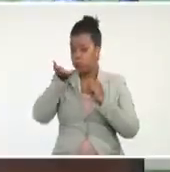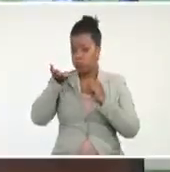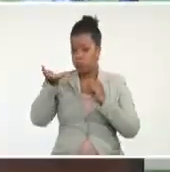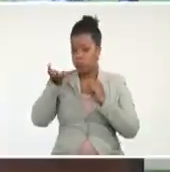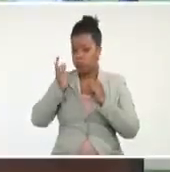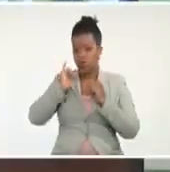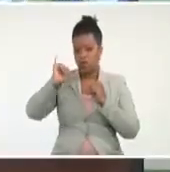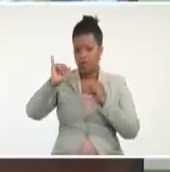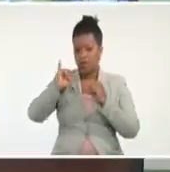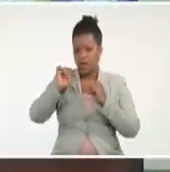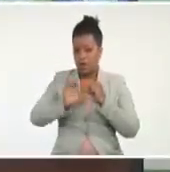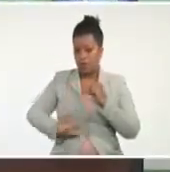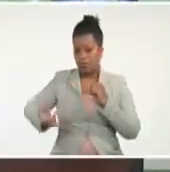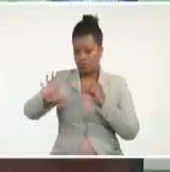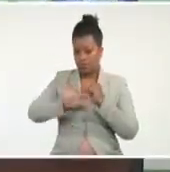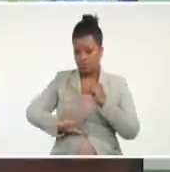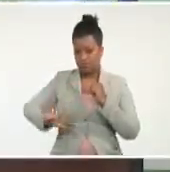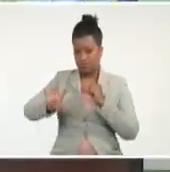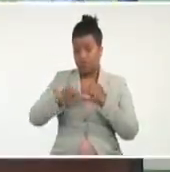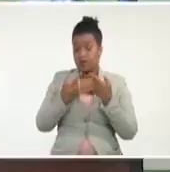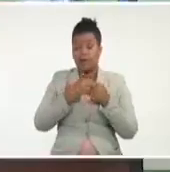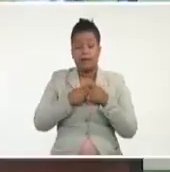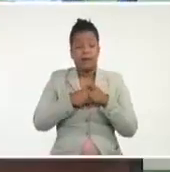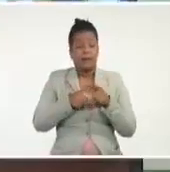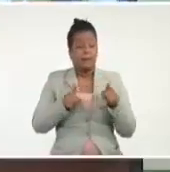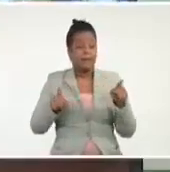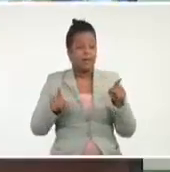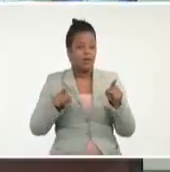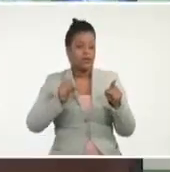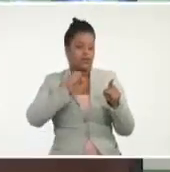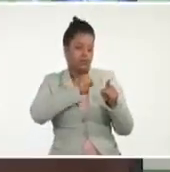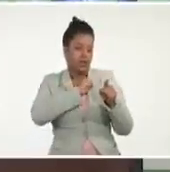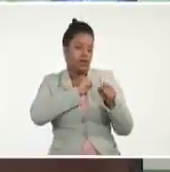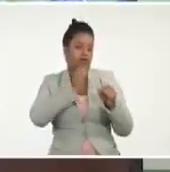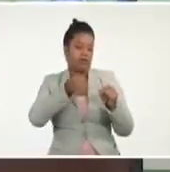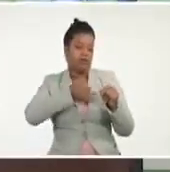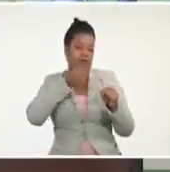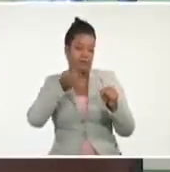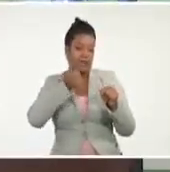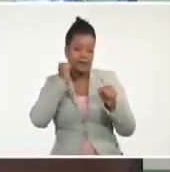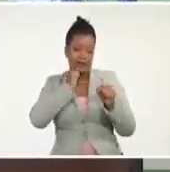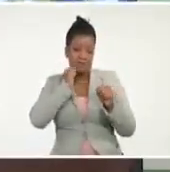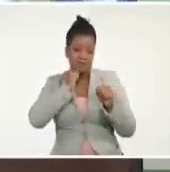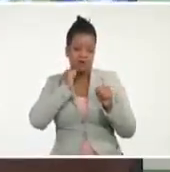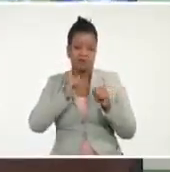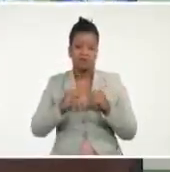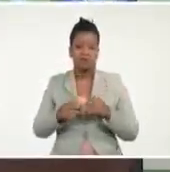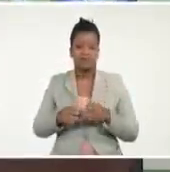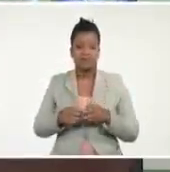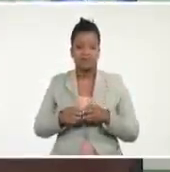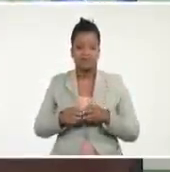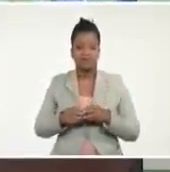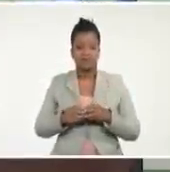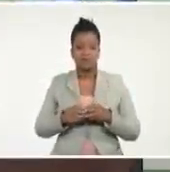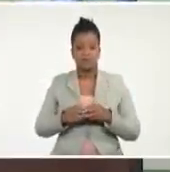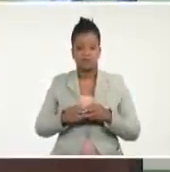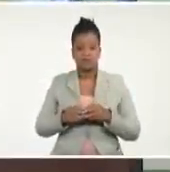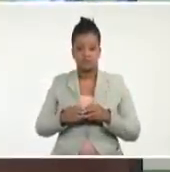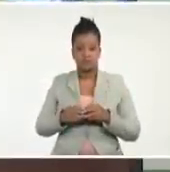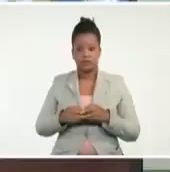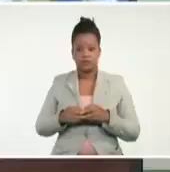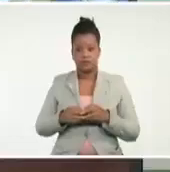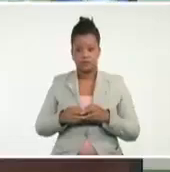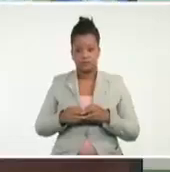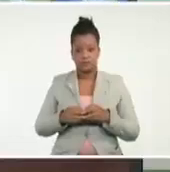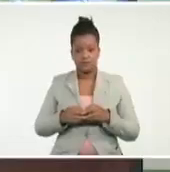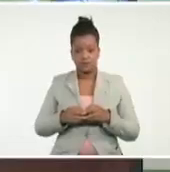centro de circulación. Pero aquí quiero añadir algo más. En las zonas de tormentas eléctricas